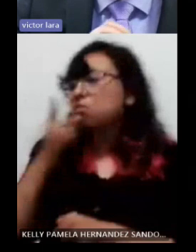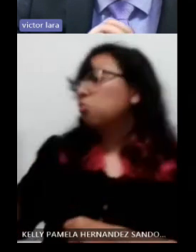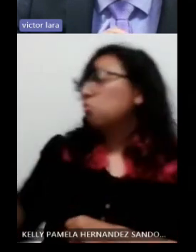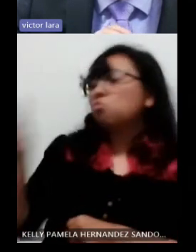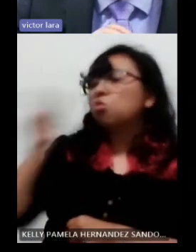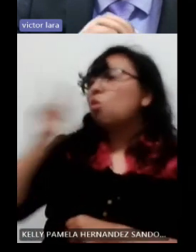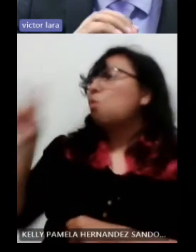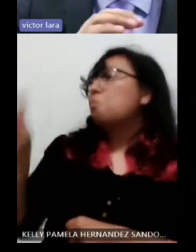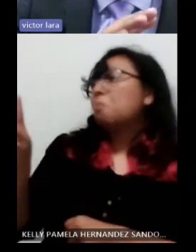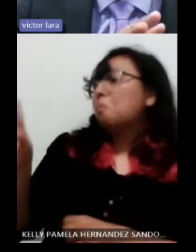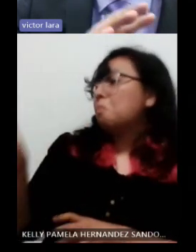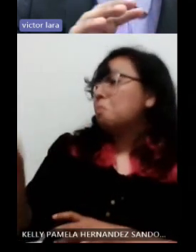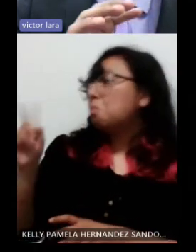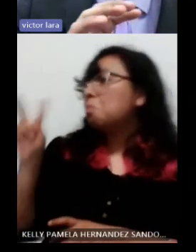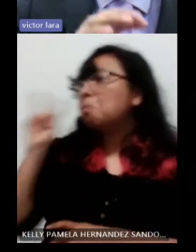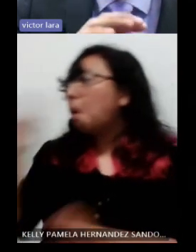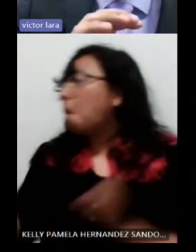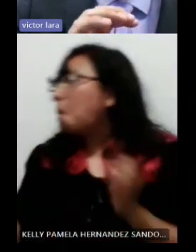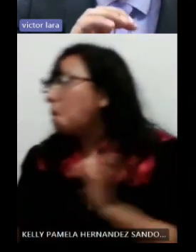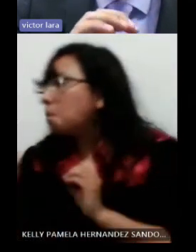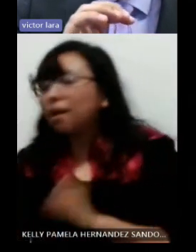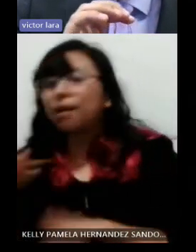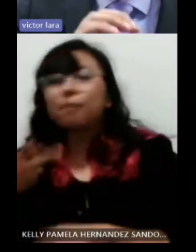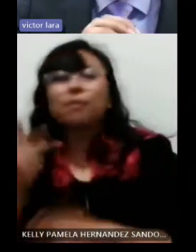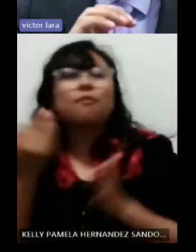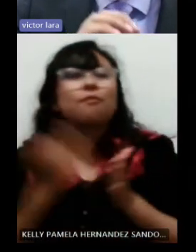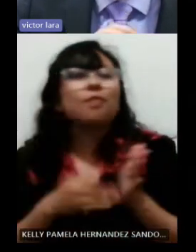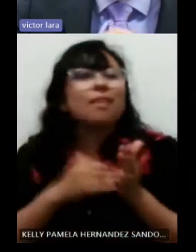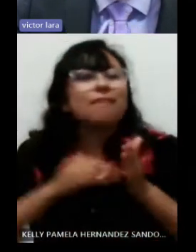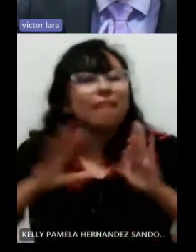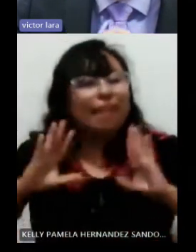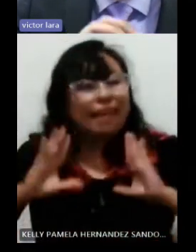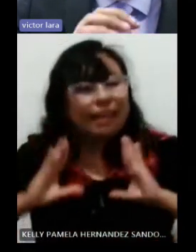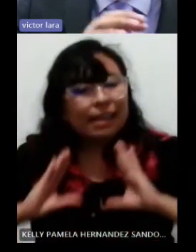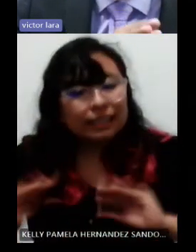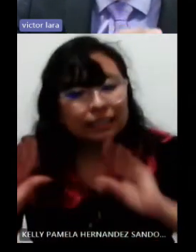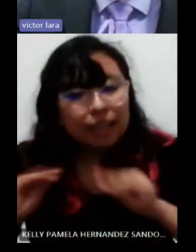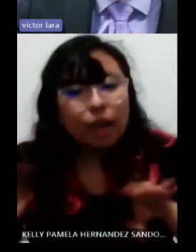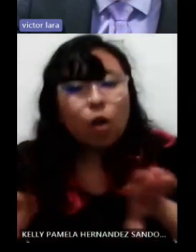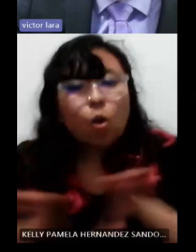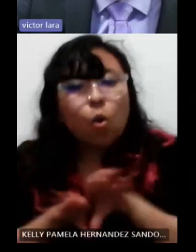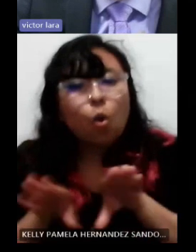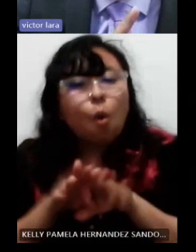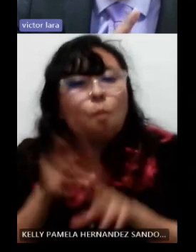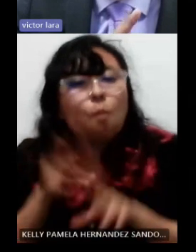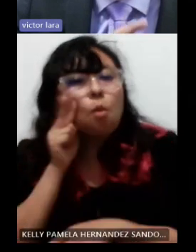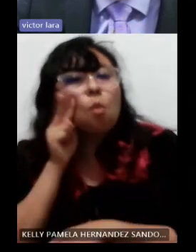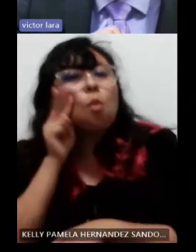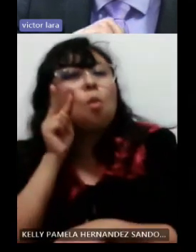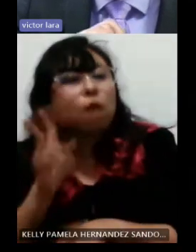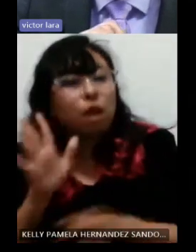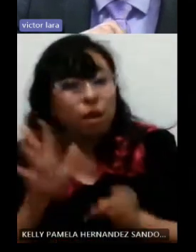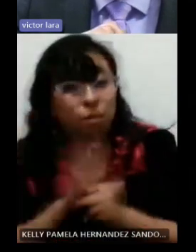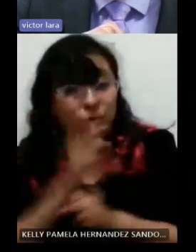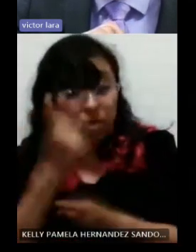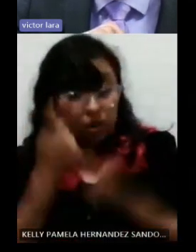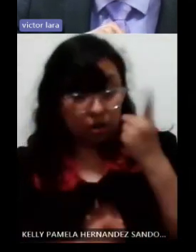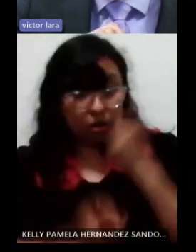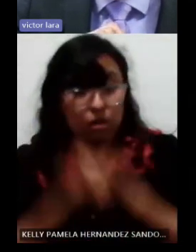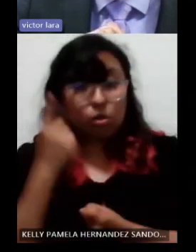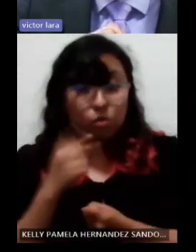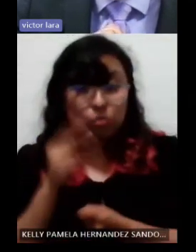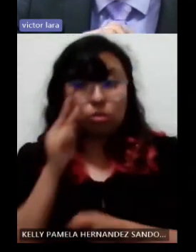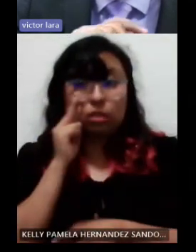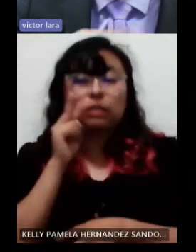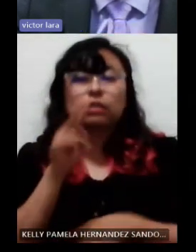lo que sucedía es que no le enseñaron a ver. A veces el paciente conserva un remanente visual funcional pero no sabe